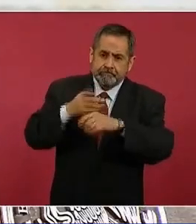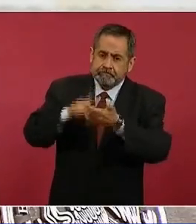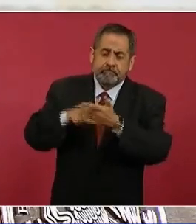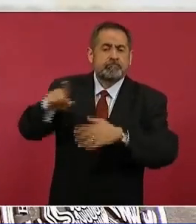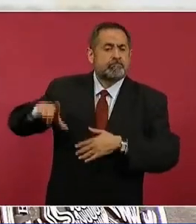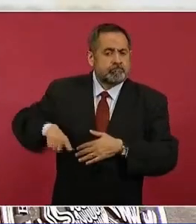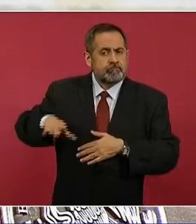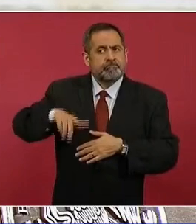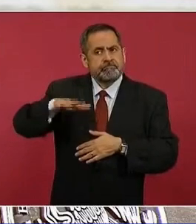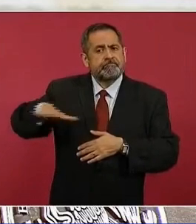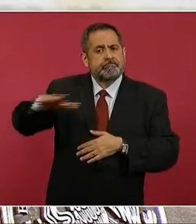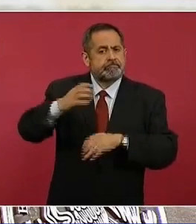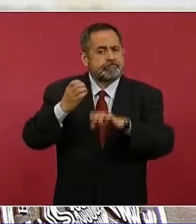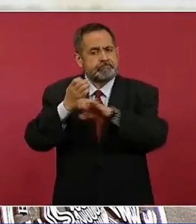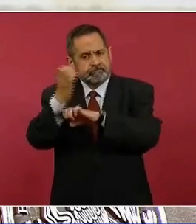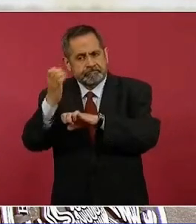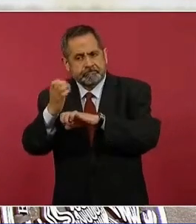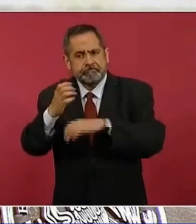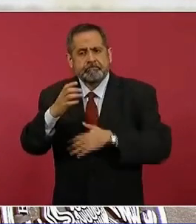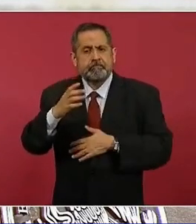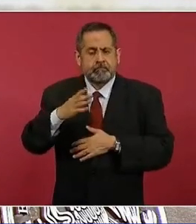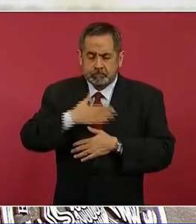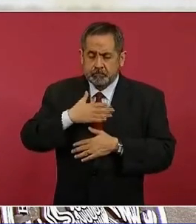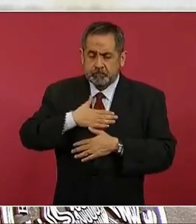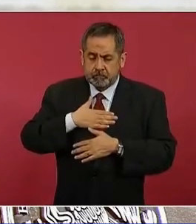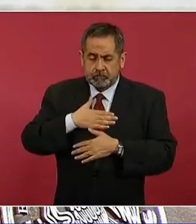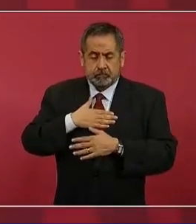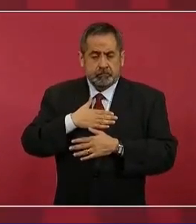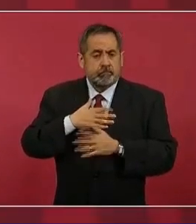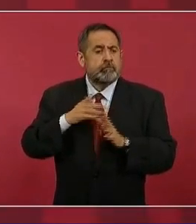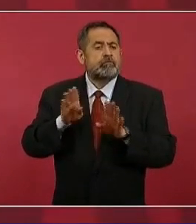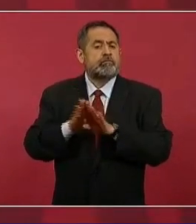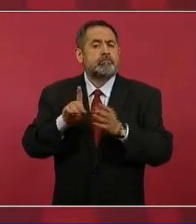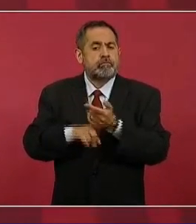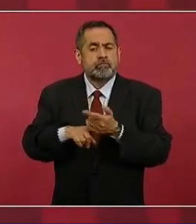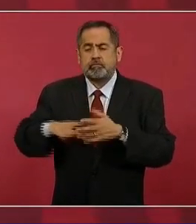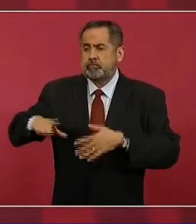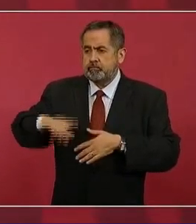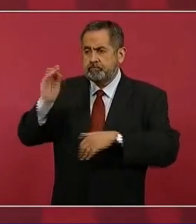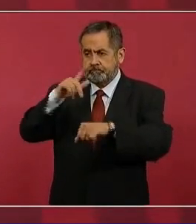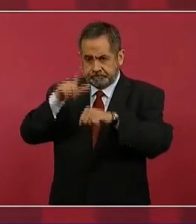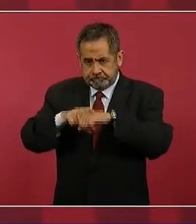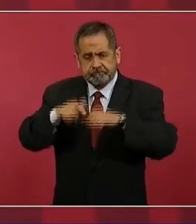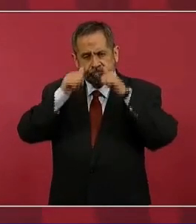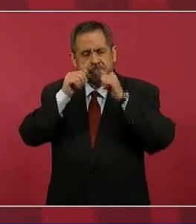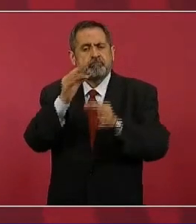y nosotros no vamos a incumplir con nuestra responsabilidad